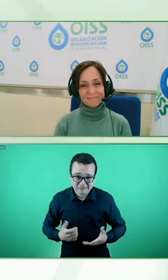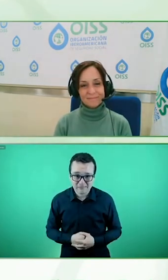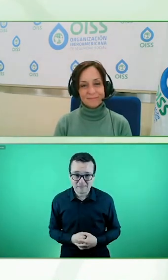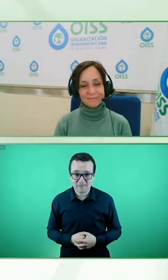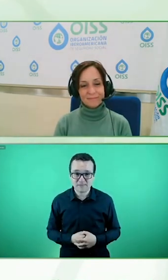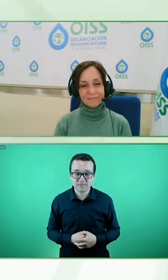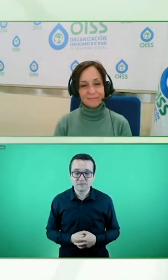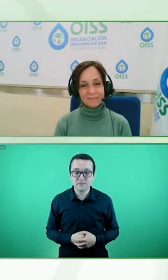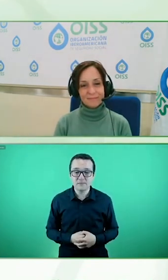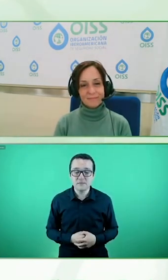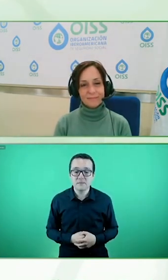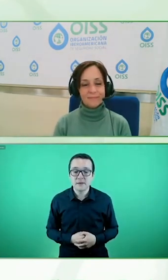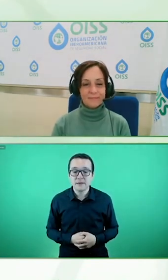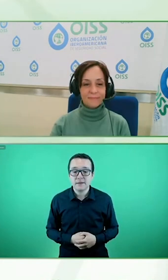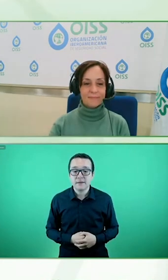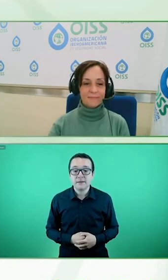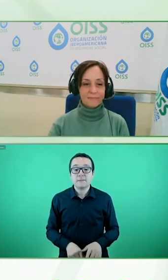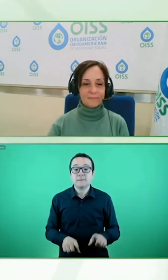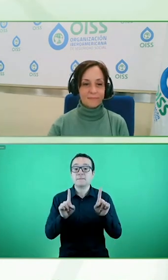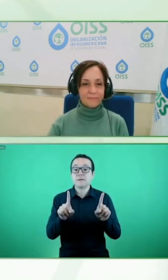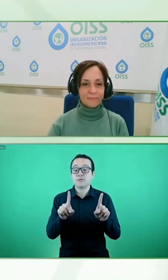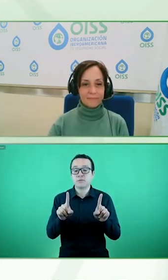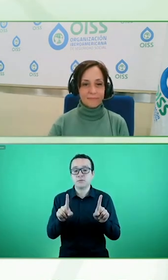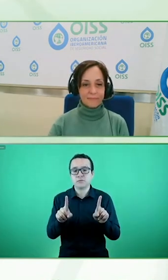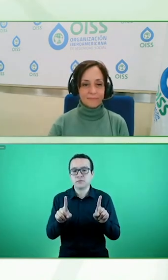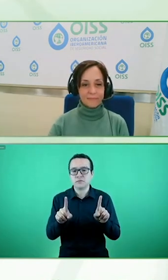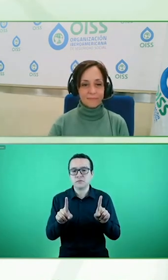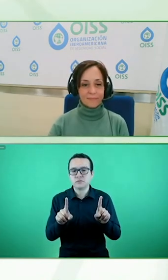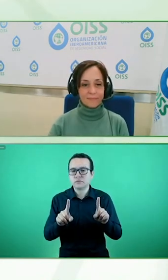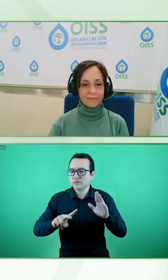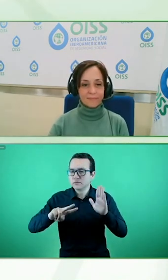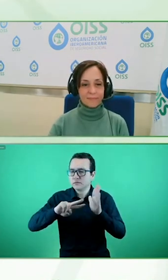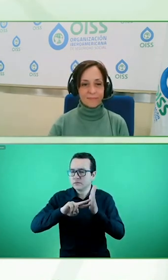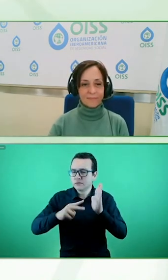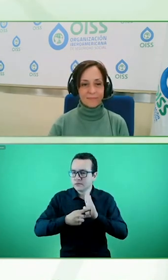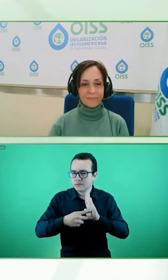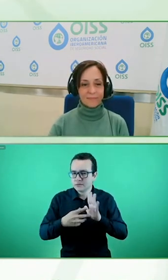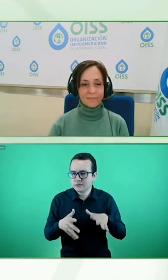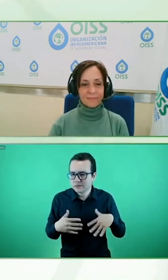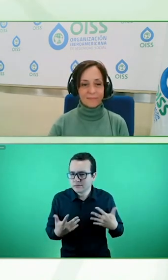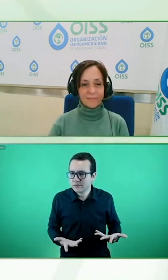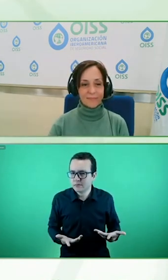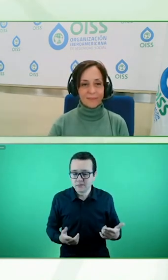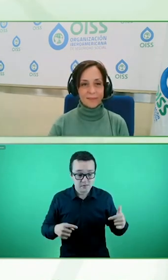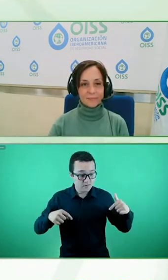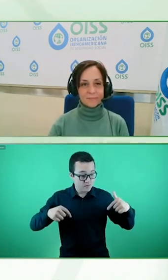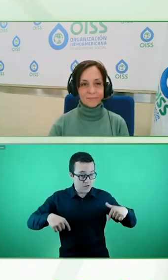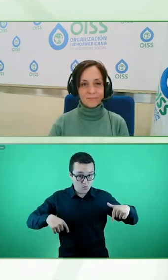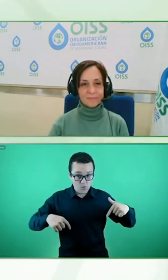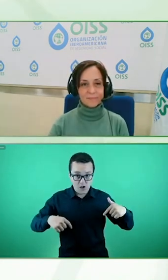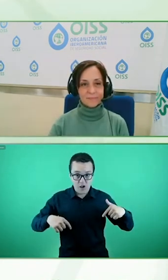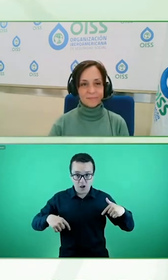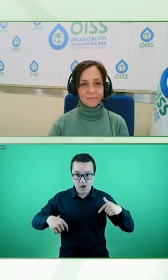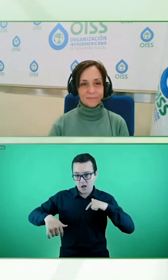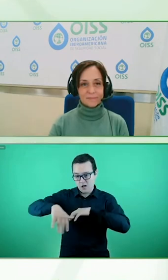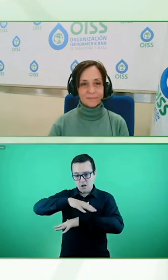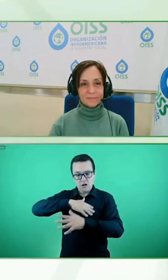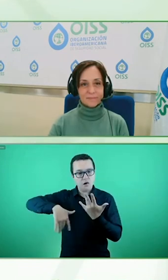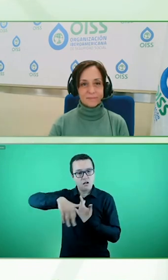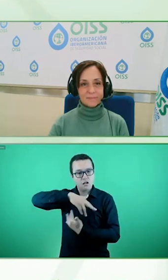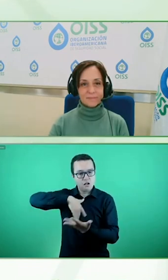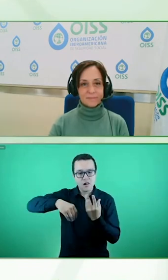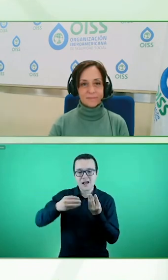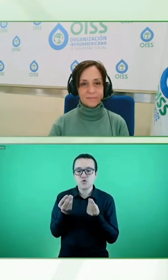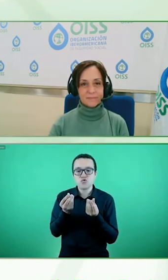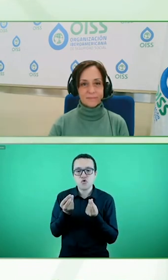¿qué significa esto? es hoy las economías cada vez están usando más economías de plataformas